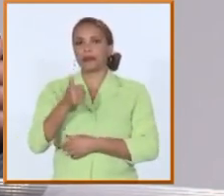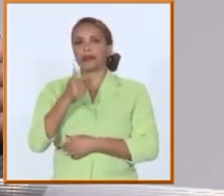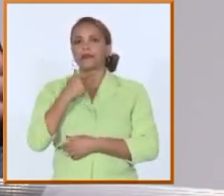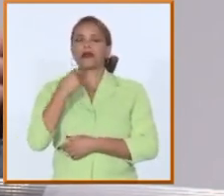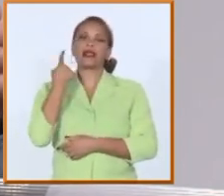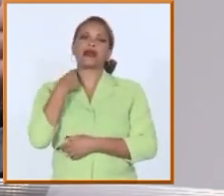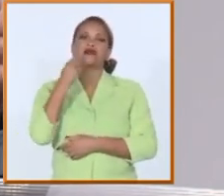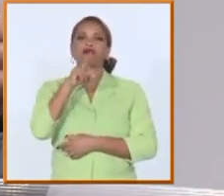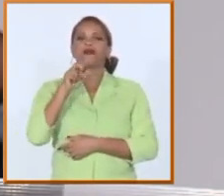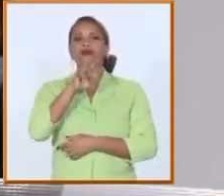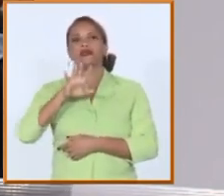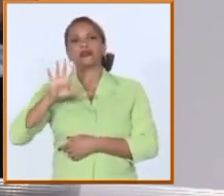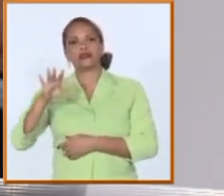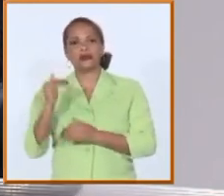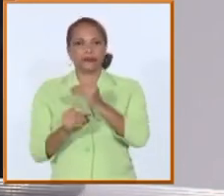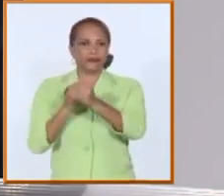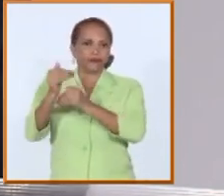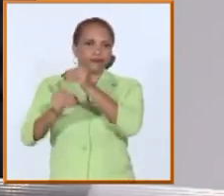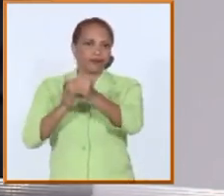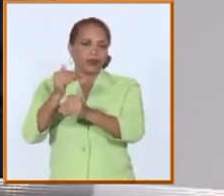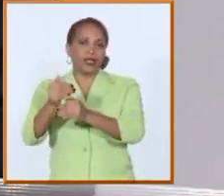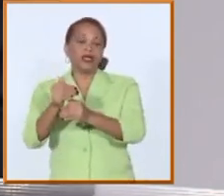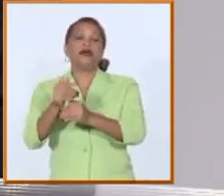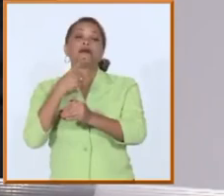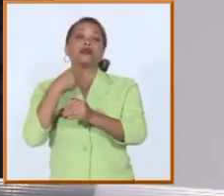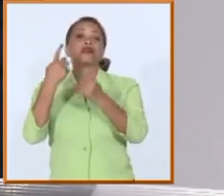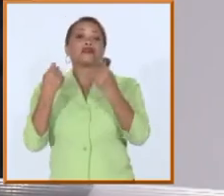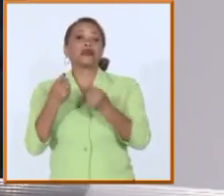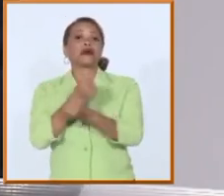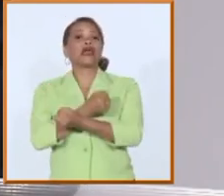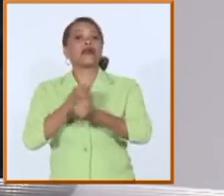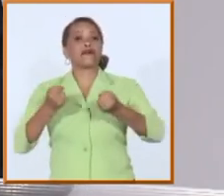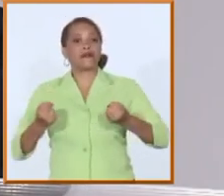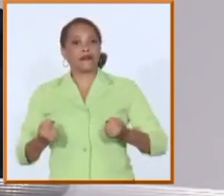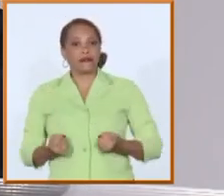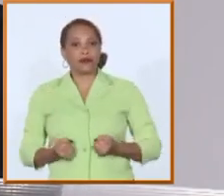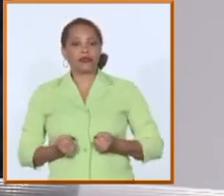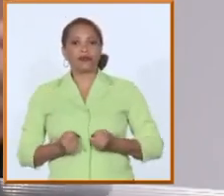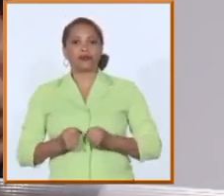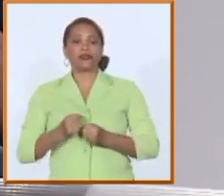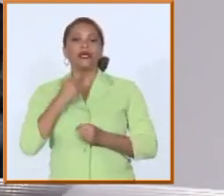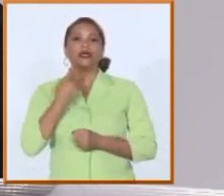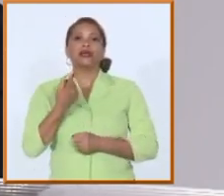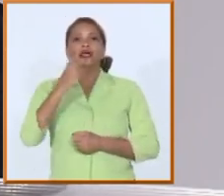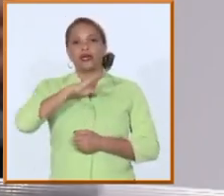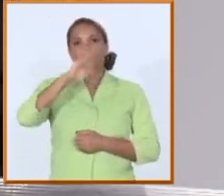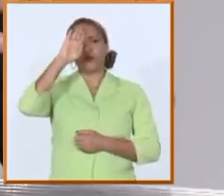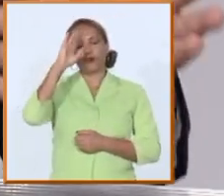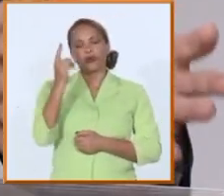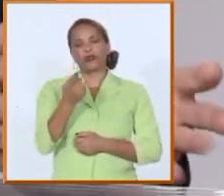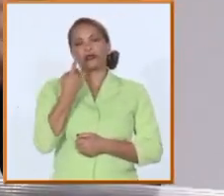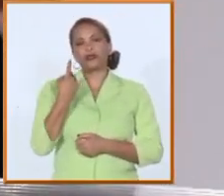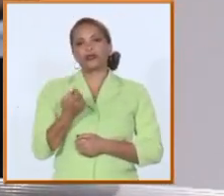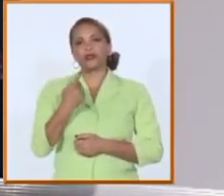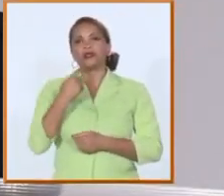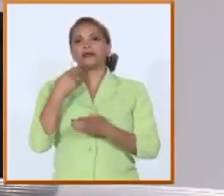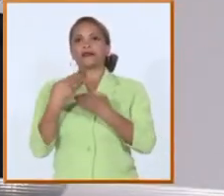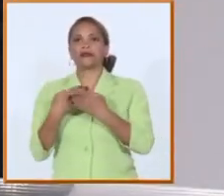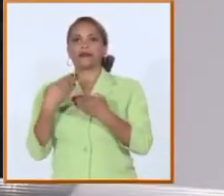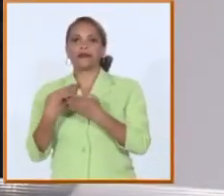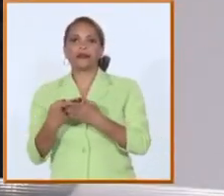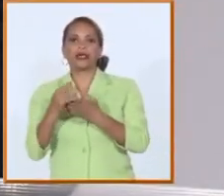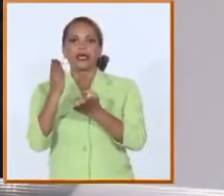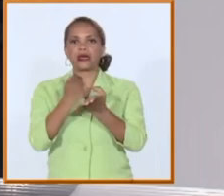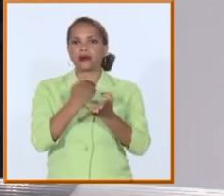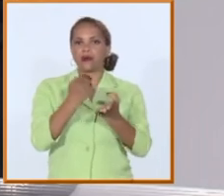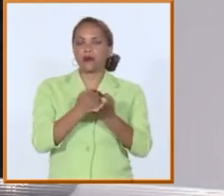2025 y sucesivamente y solo con el esfuerzo que ya el país le hemos solicitado a la dirección del país a los organismos que